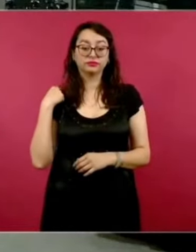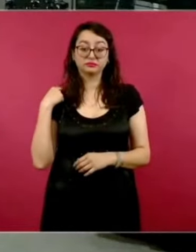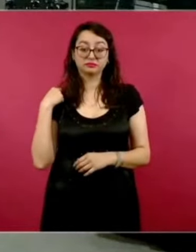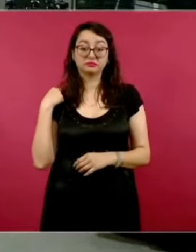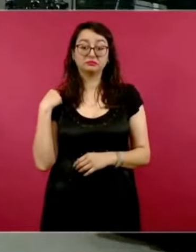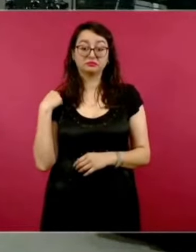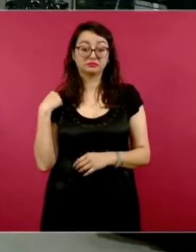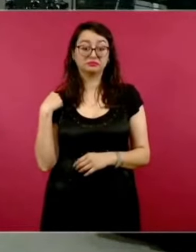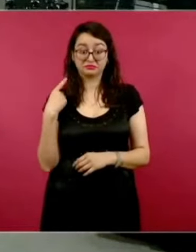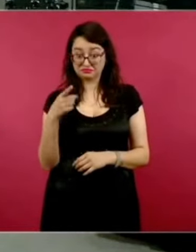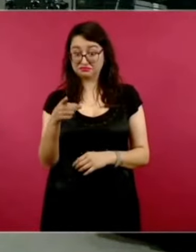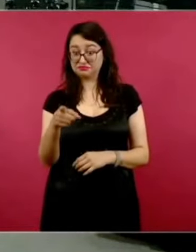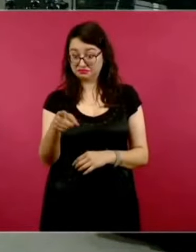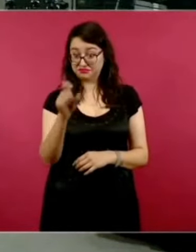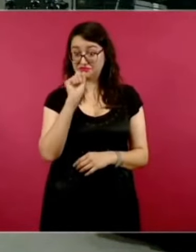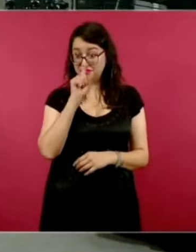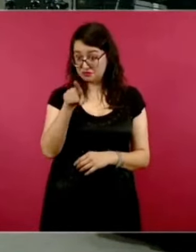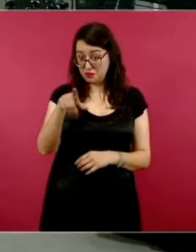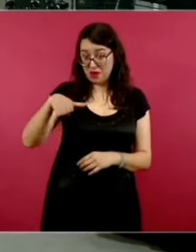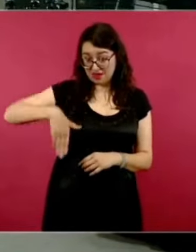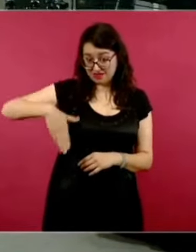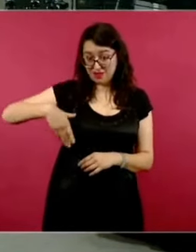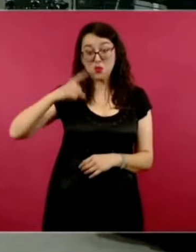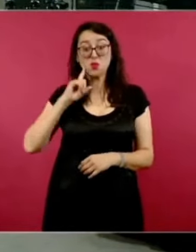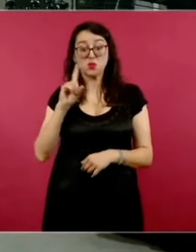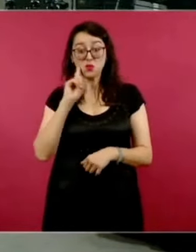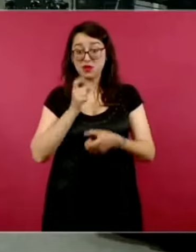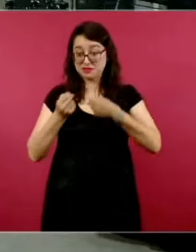¿Cuánto días…